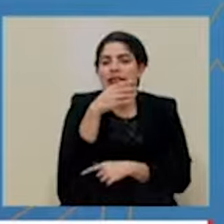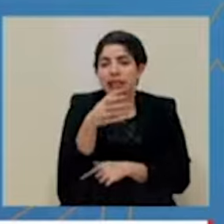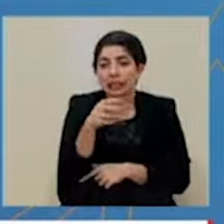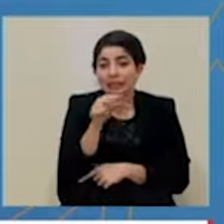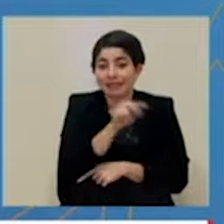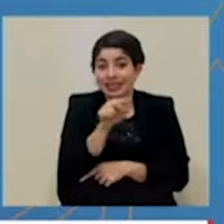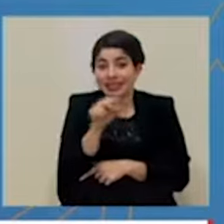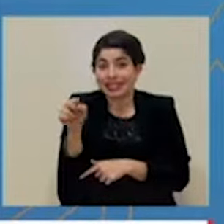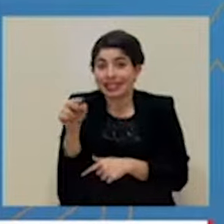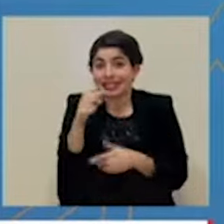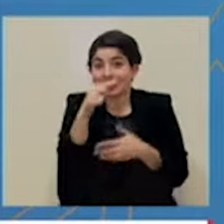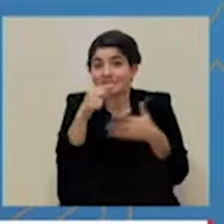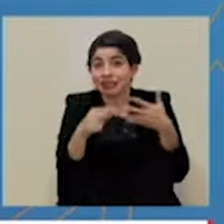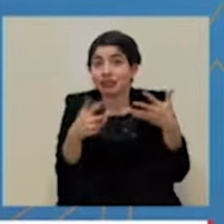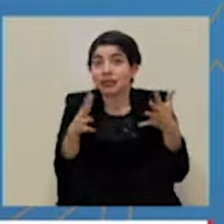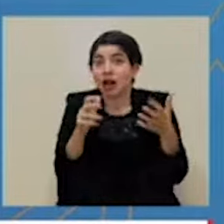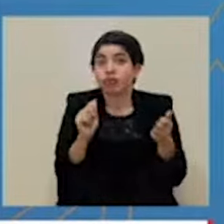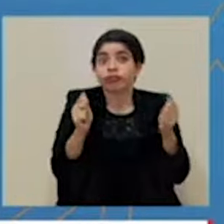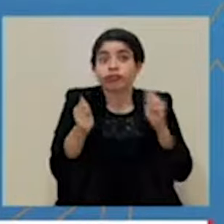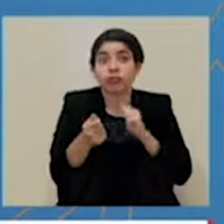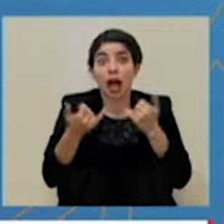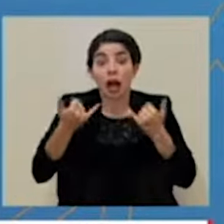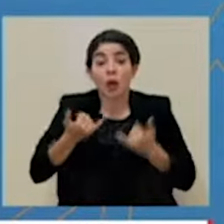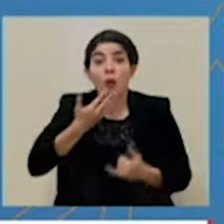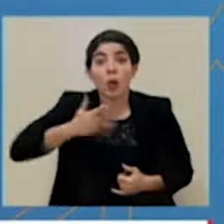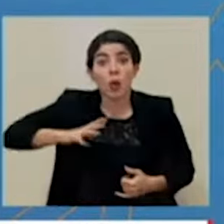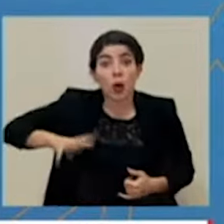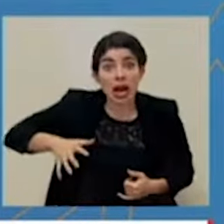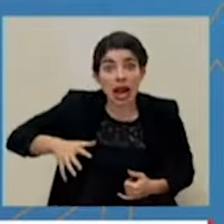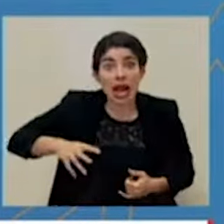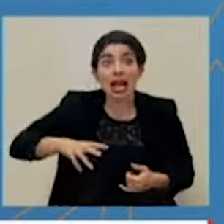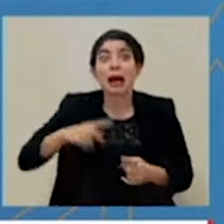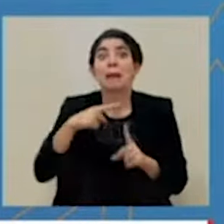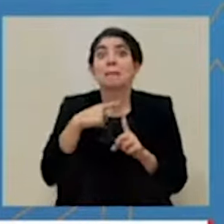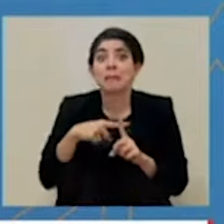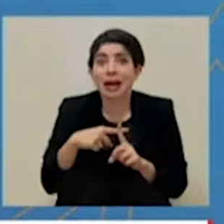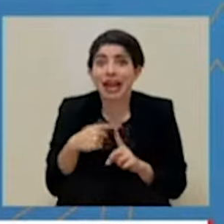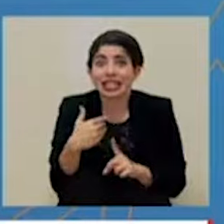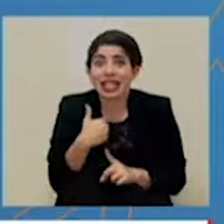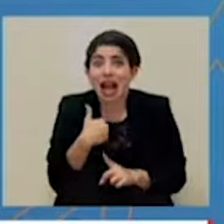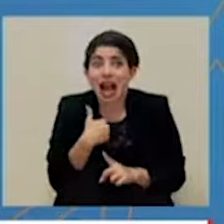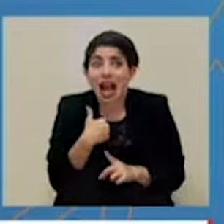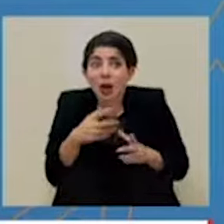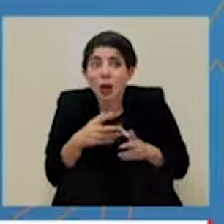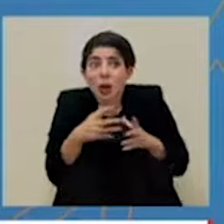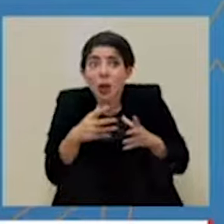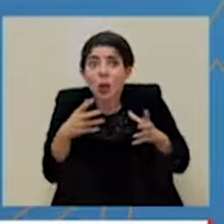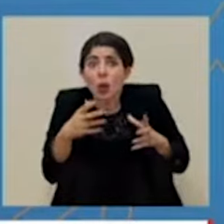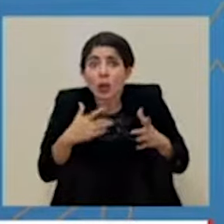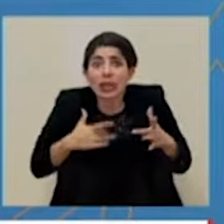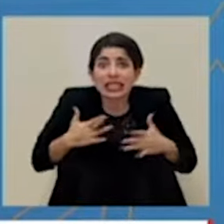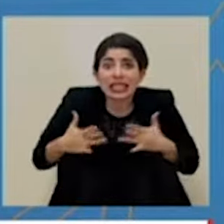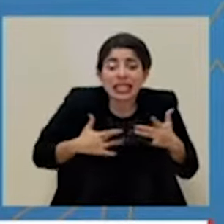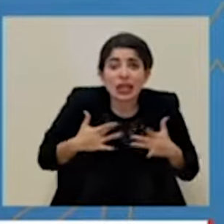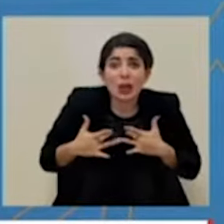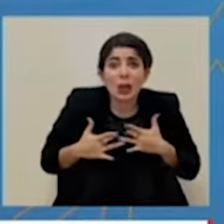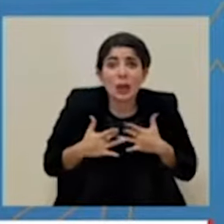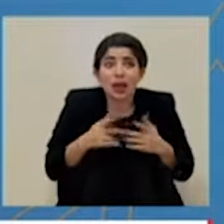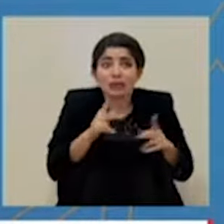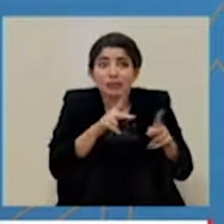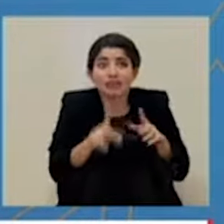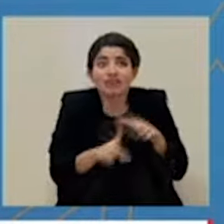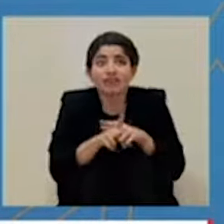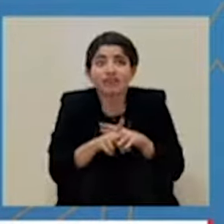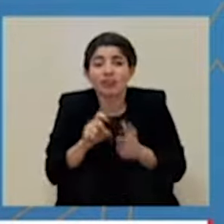cantones que ya han subido a la condición de alerta naranja y que tienen también esa alerta temprana por vigilancia sindrómica,